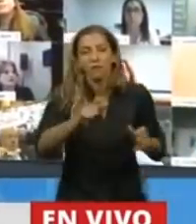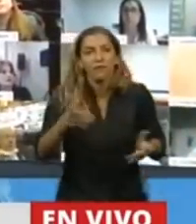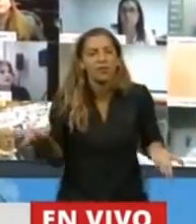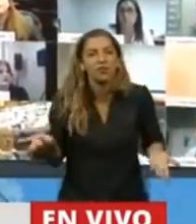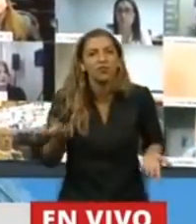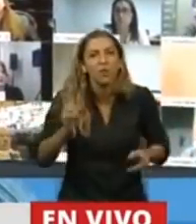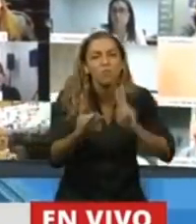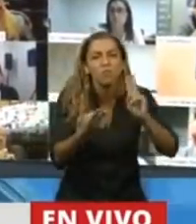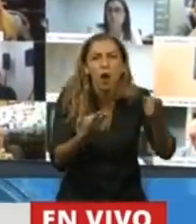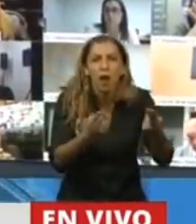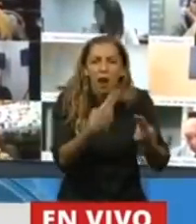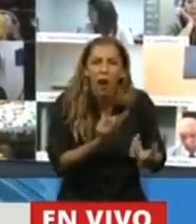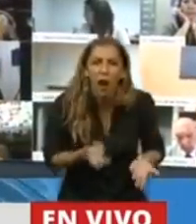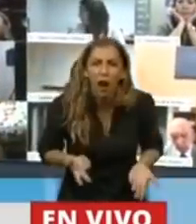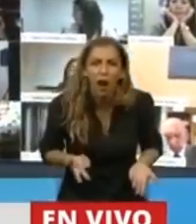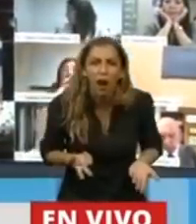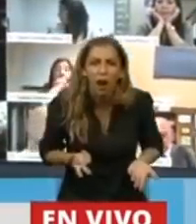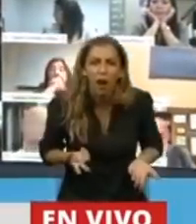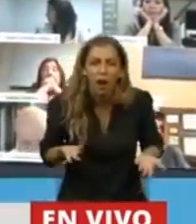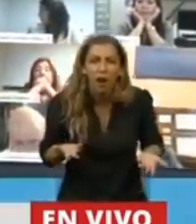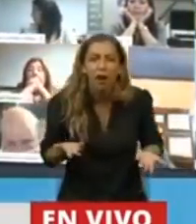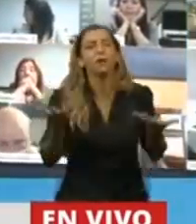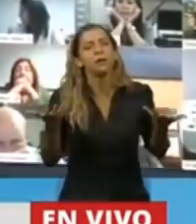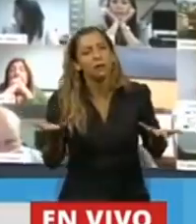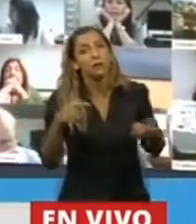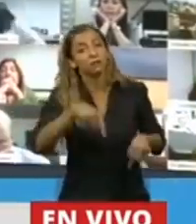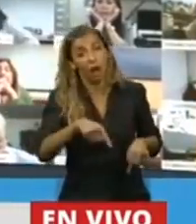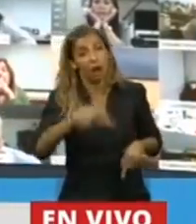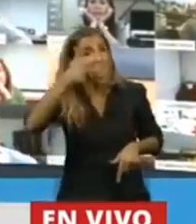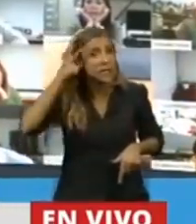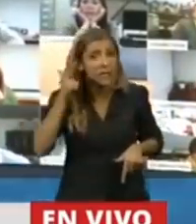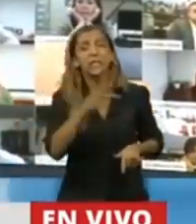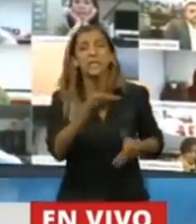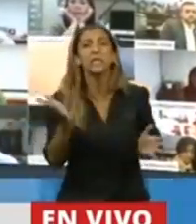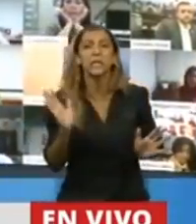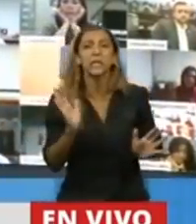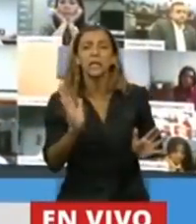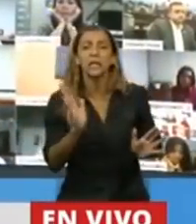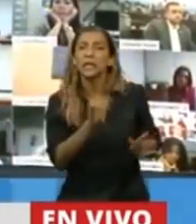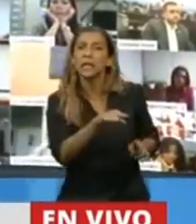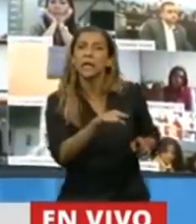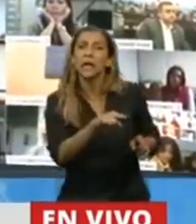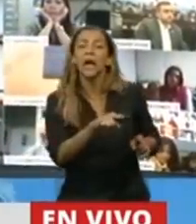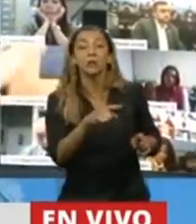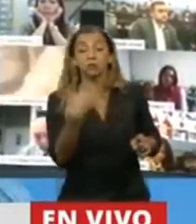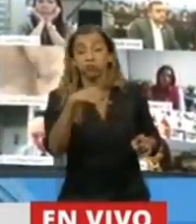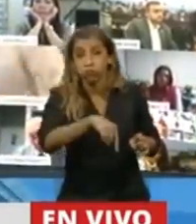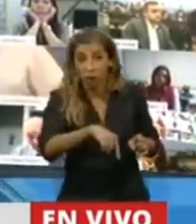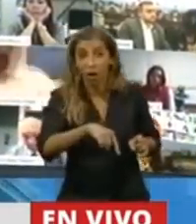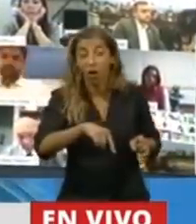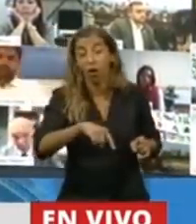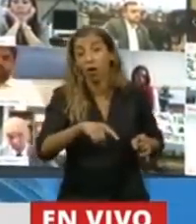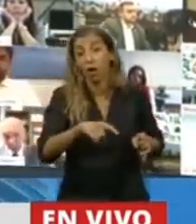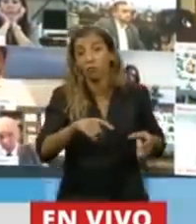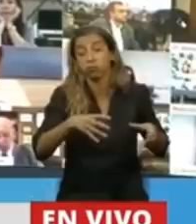Gente se muere. Y hoy Chile tuvo que ir en la mayoría de sus comunas de la región metropolitana a una